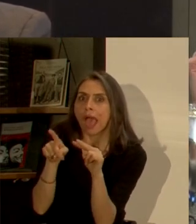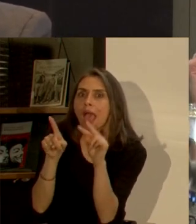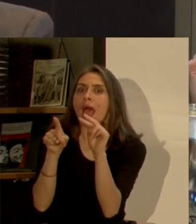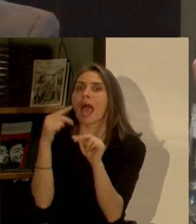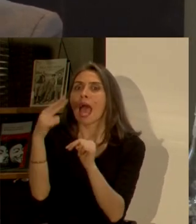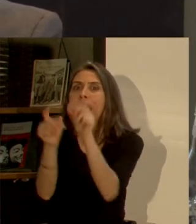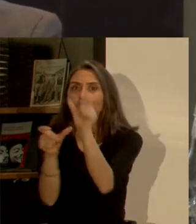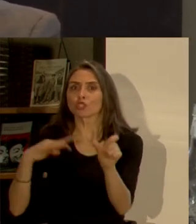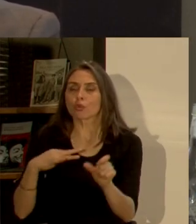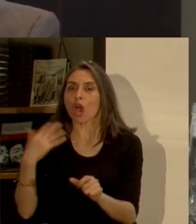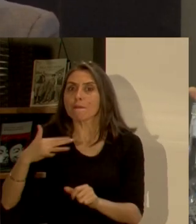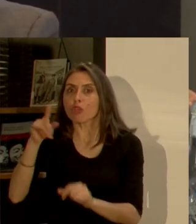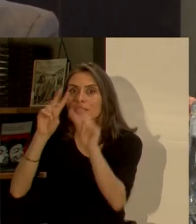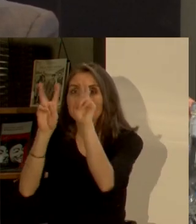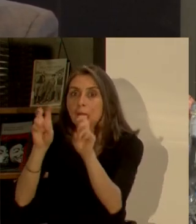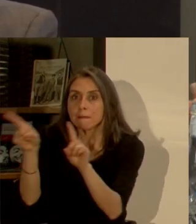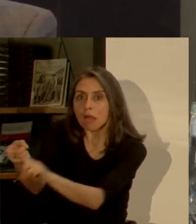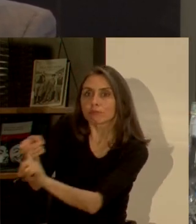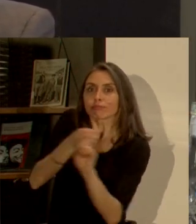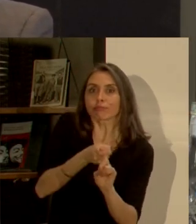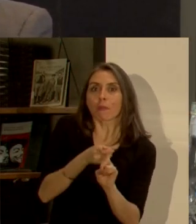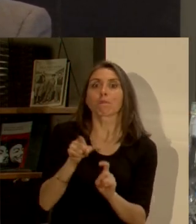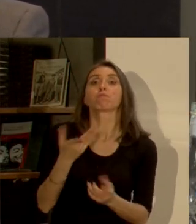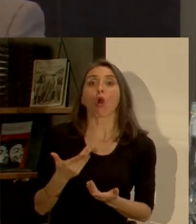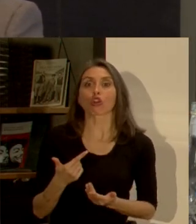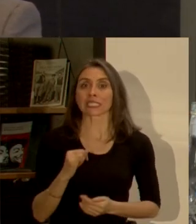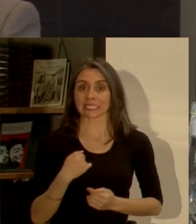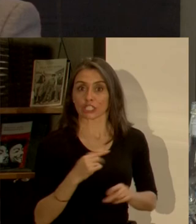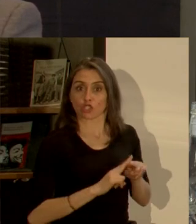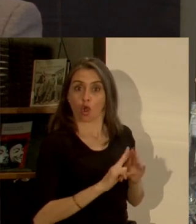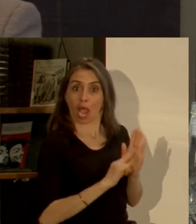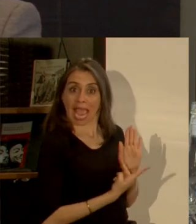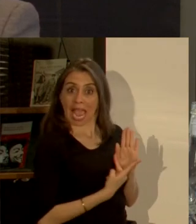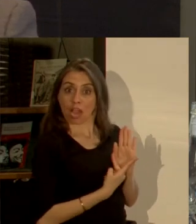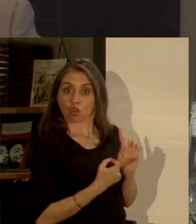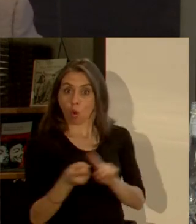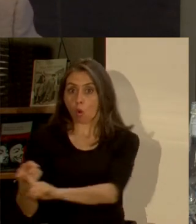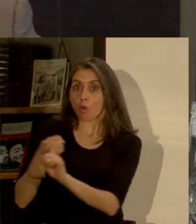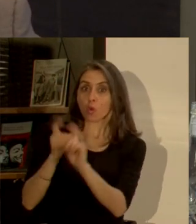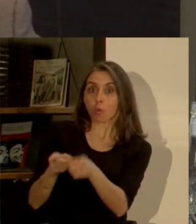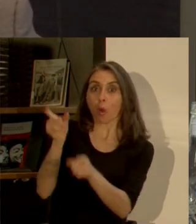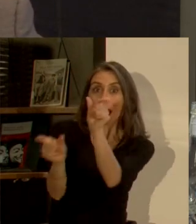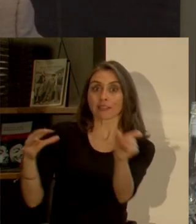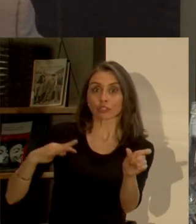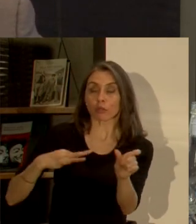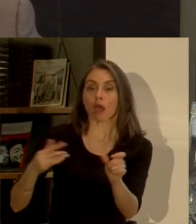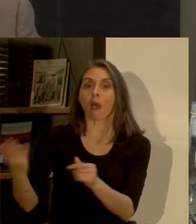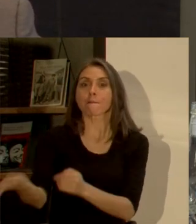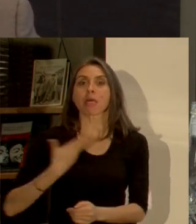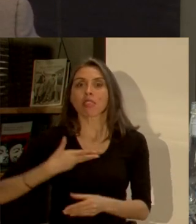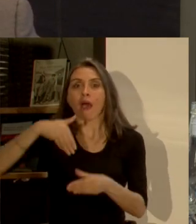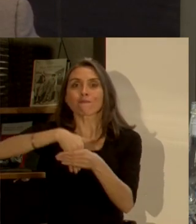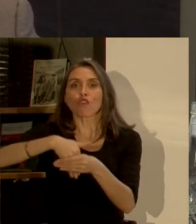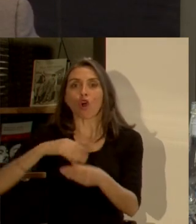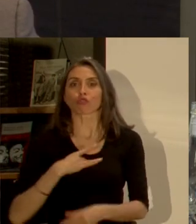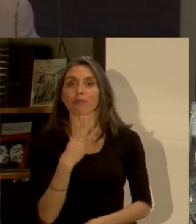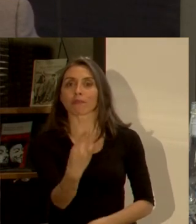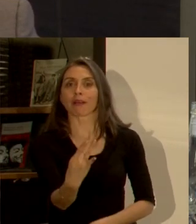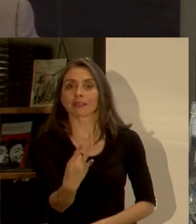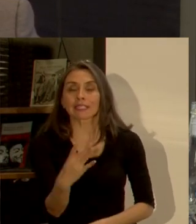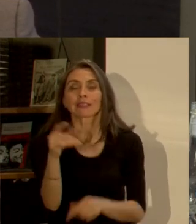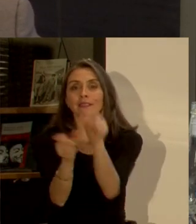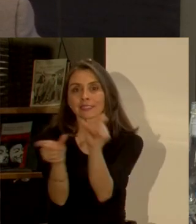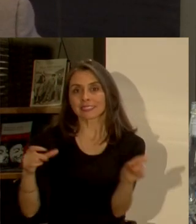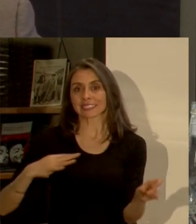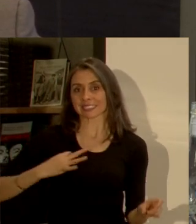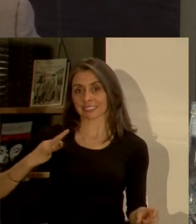le importan porque ahí están los votos entonces generar ese espacio donde se le pueda escuchar la ciudadanía y donde la